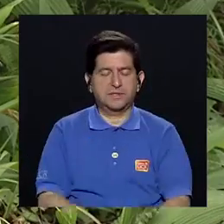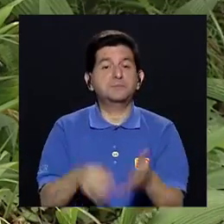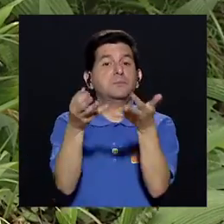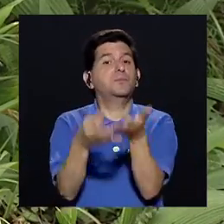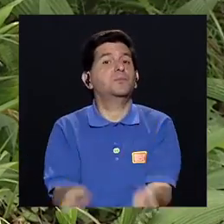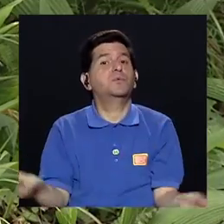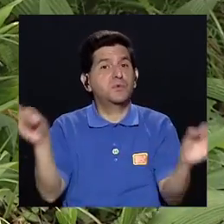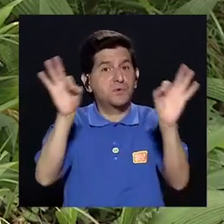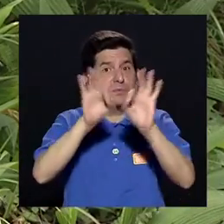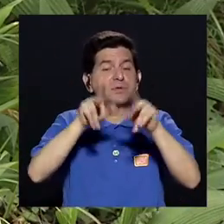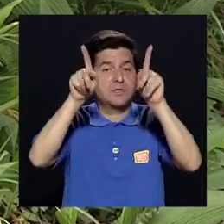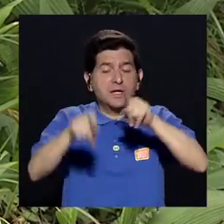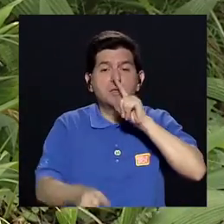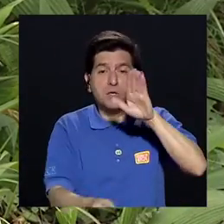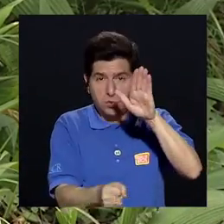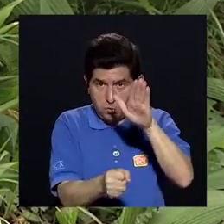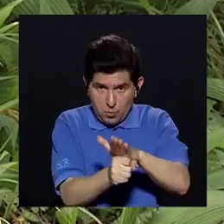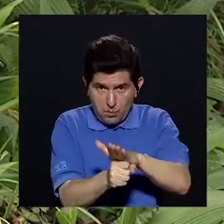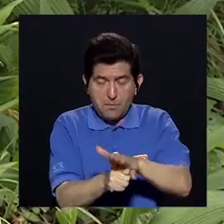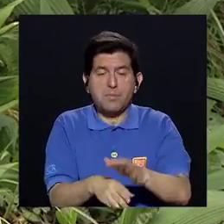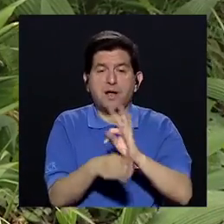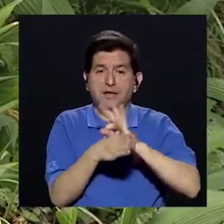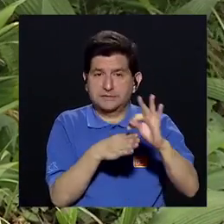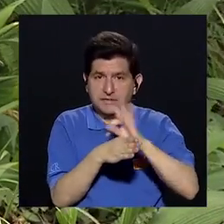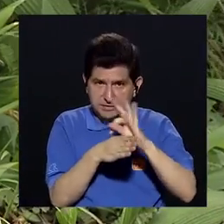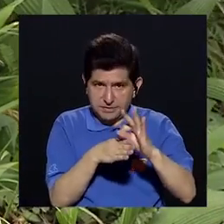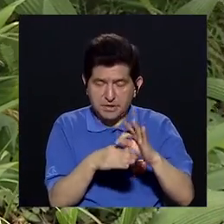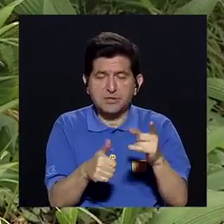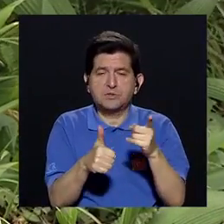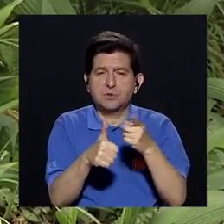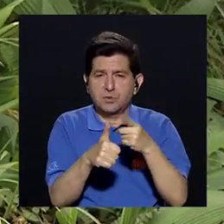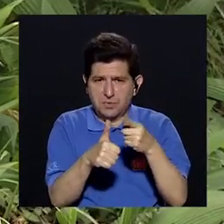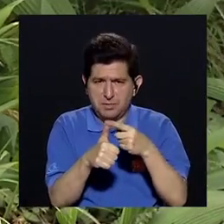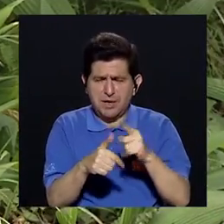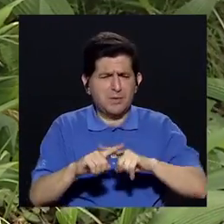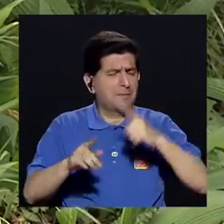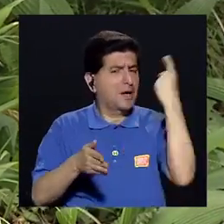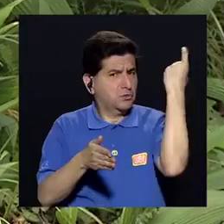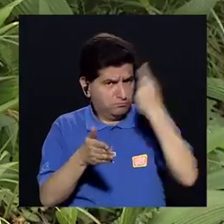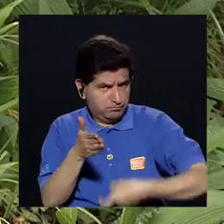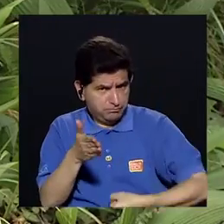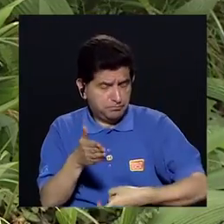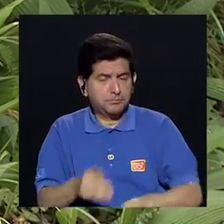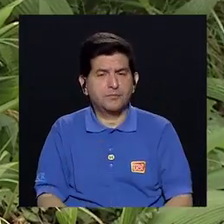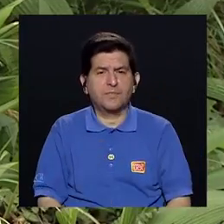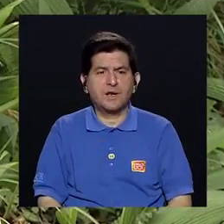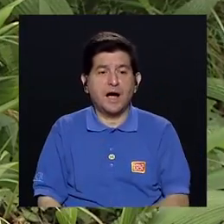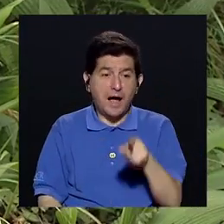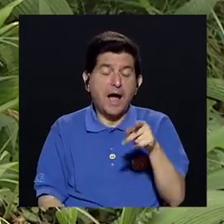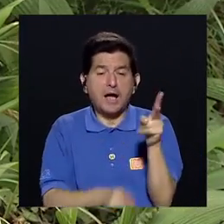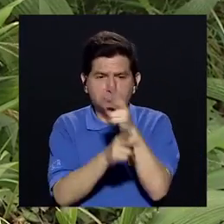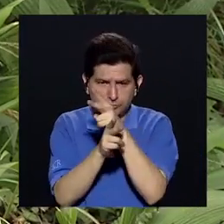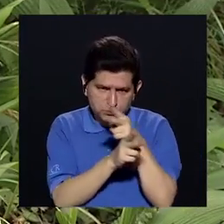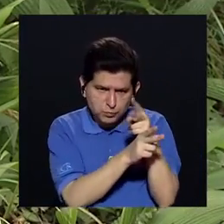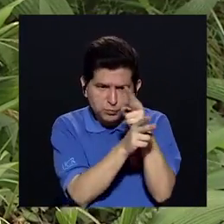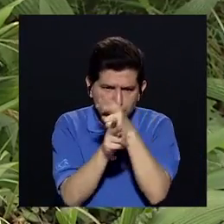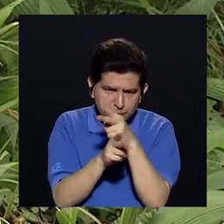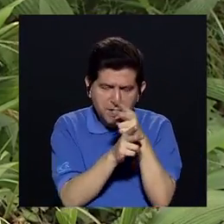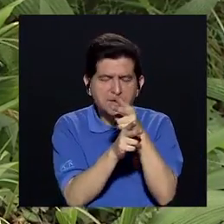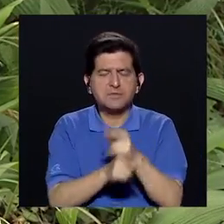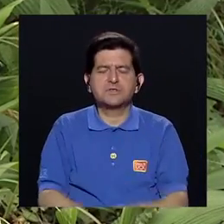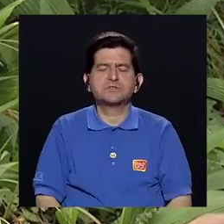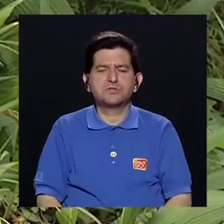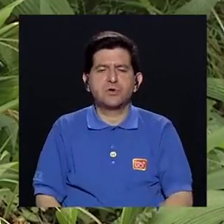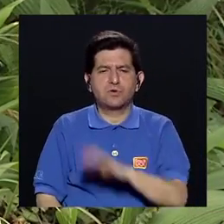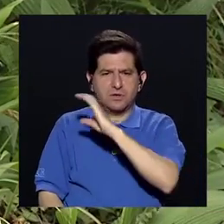eso es muy importante Que la persona cumpla El tratamiento En esos primeros Pero estricto De hecho, estrictamente supervisado Es como se le